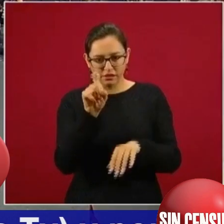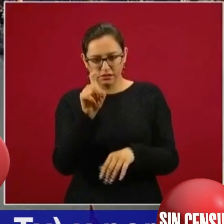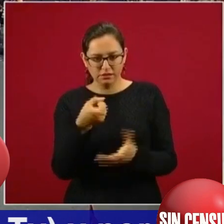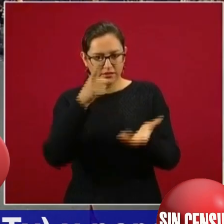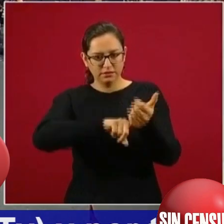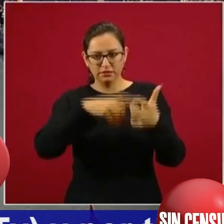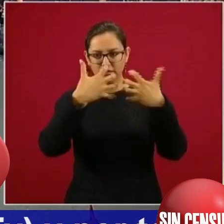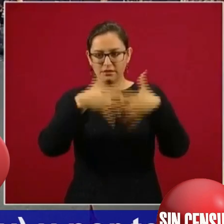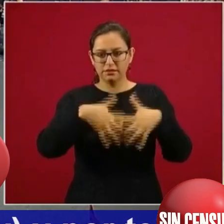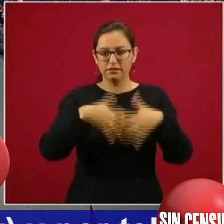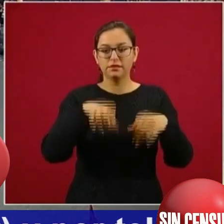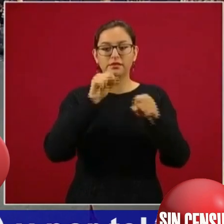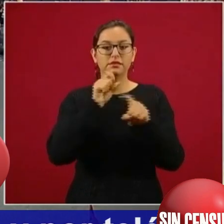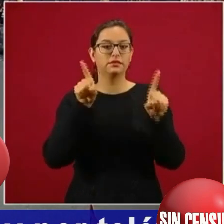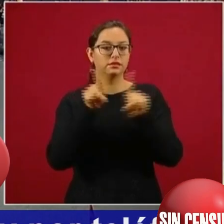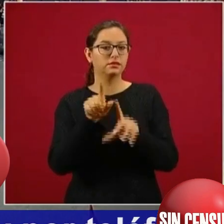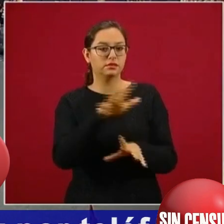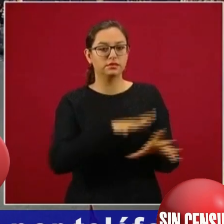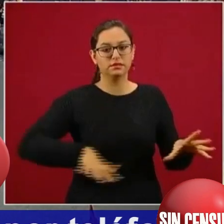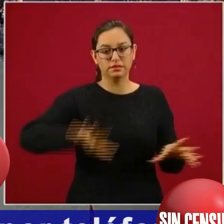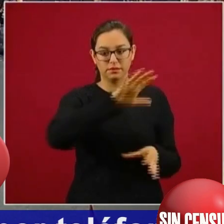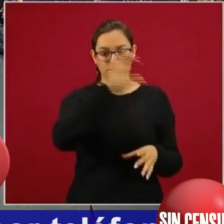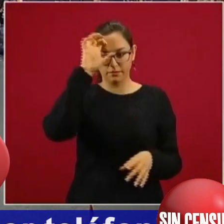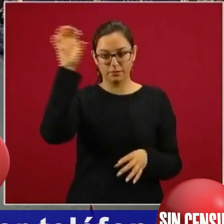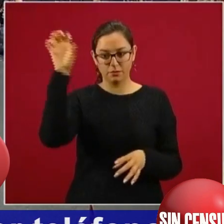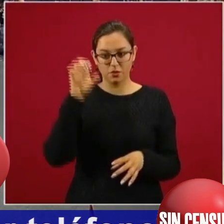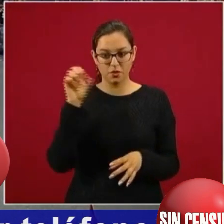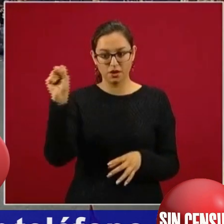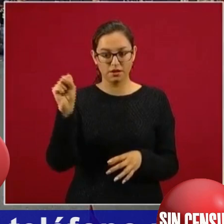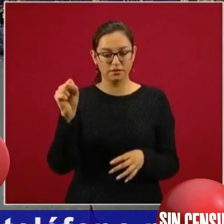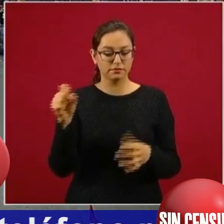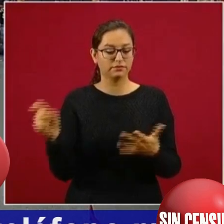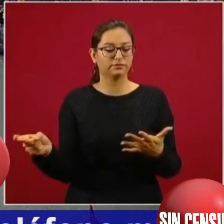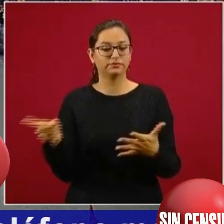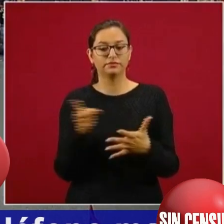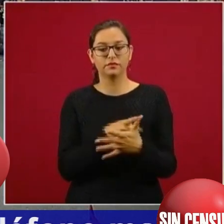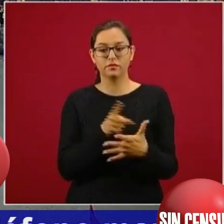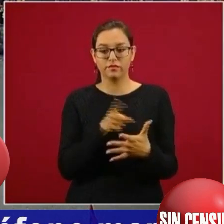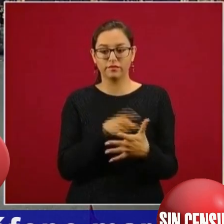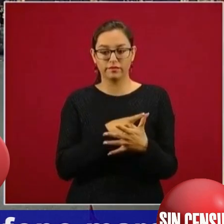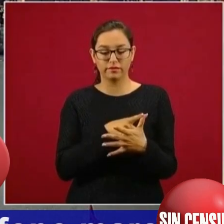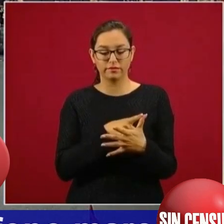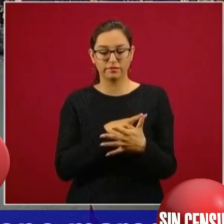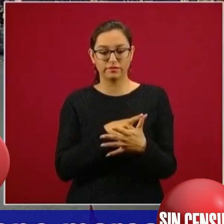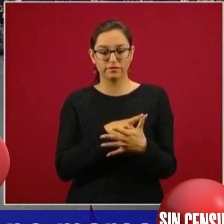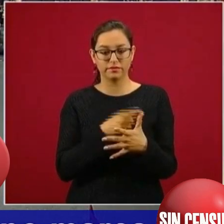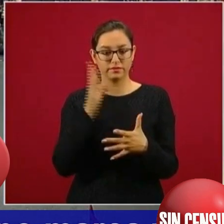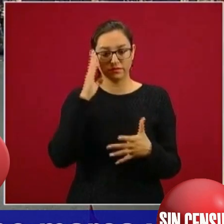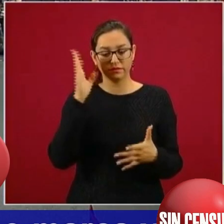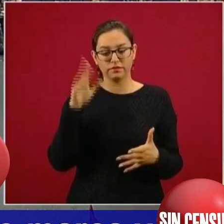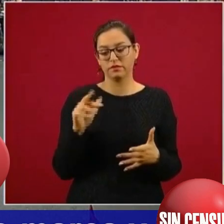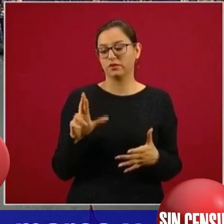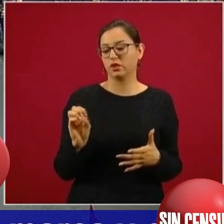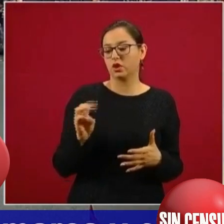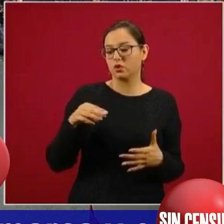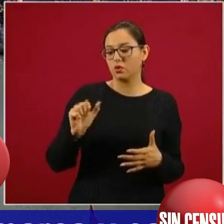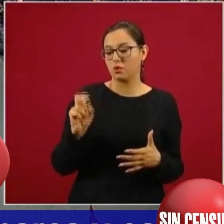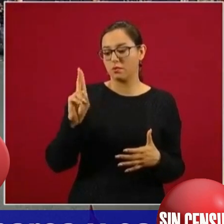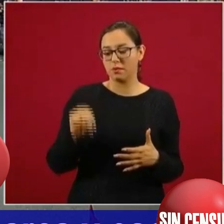planta y en toda la región. Y posteriormente el maestro Román Meyer,